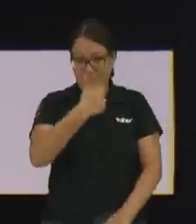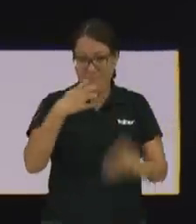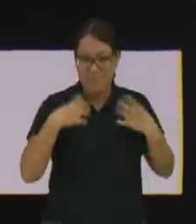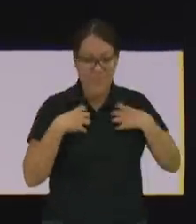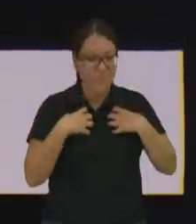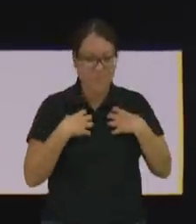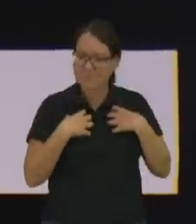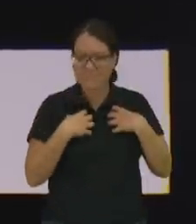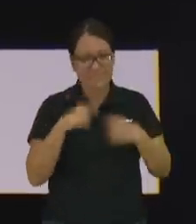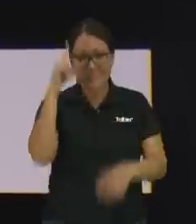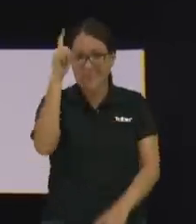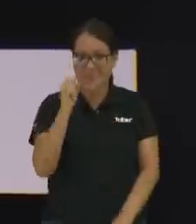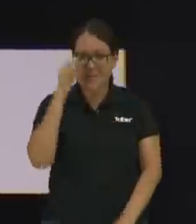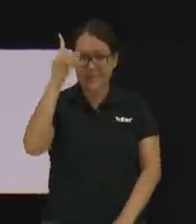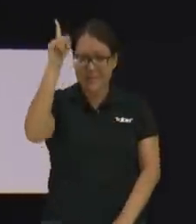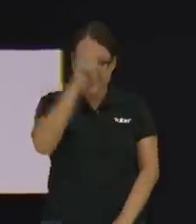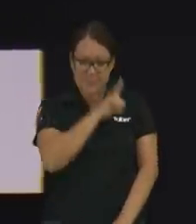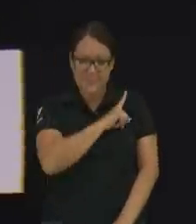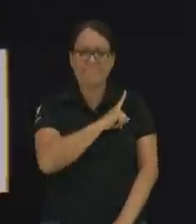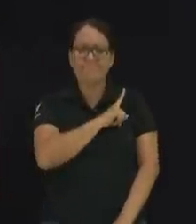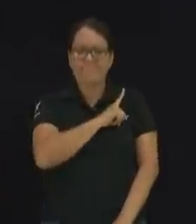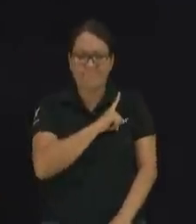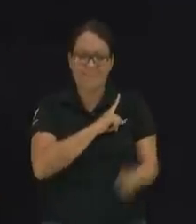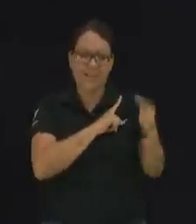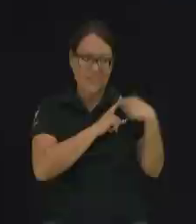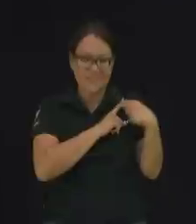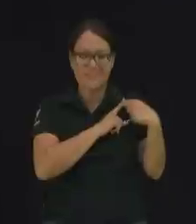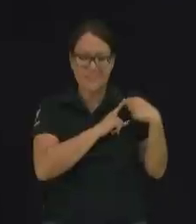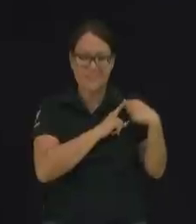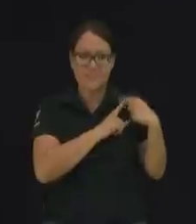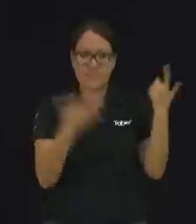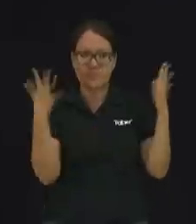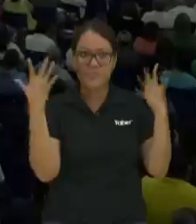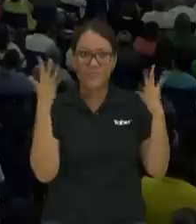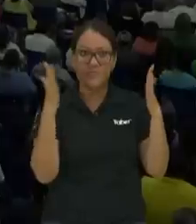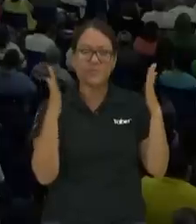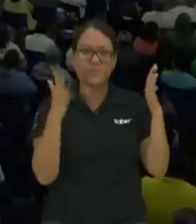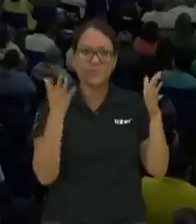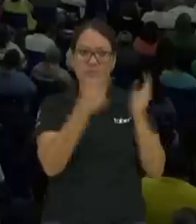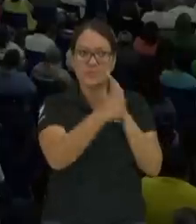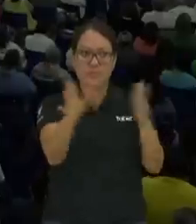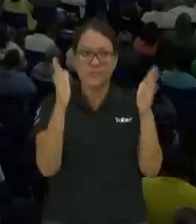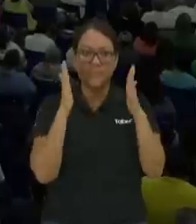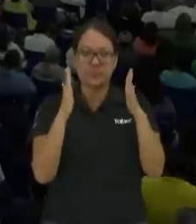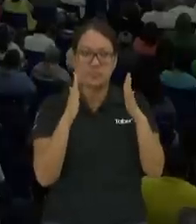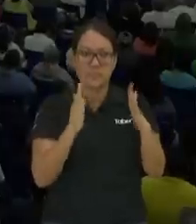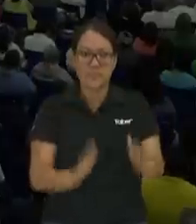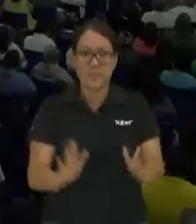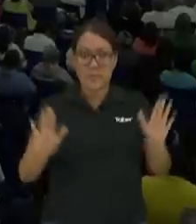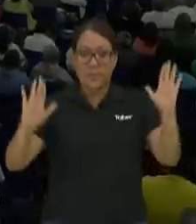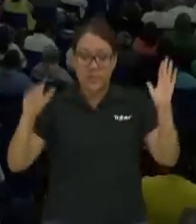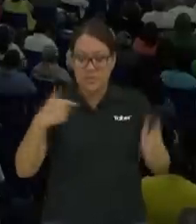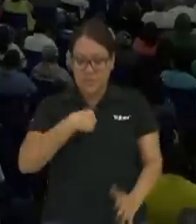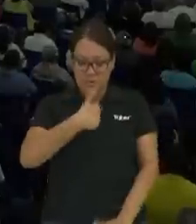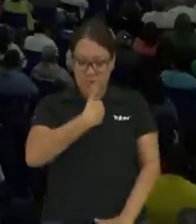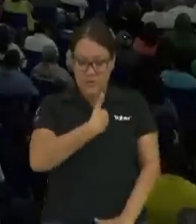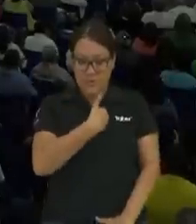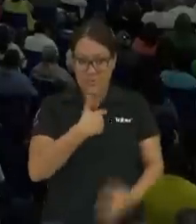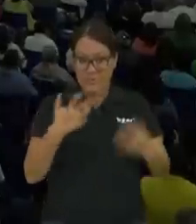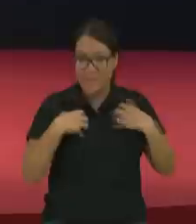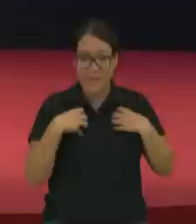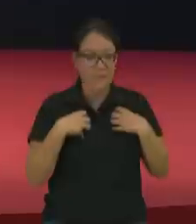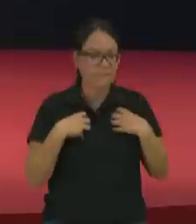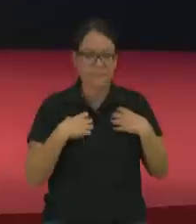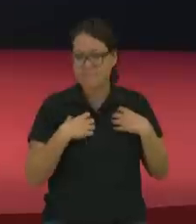dice la Biblia. Si ese aplauso se lo vamos a dar al Rey de Reyes, que es eso del corazón. Pero este atención, porque ya no vivo yo,